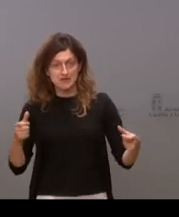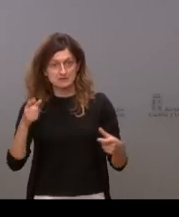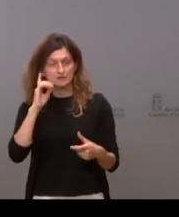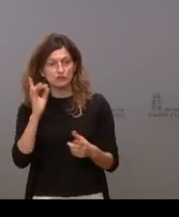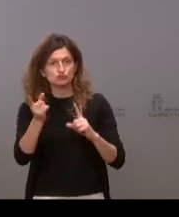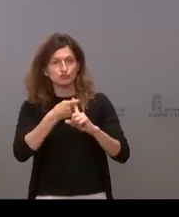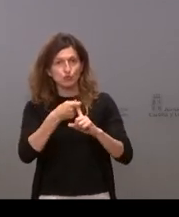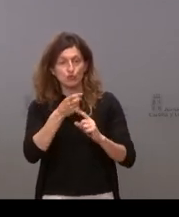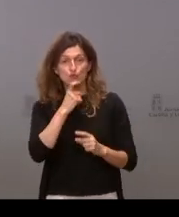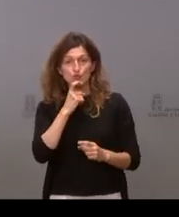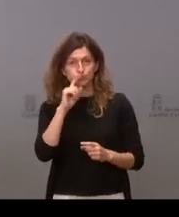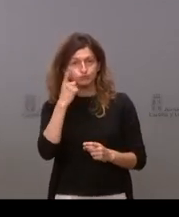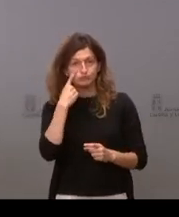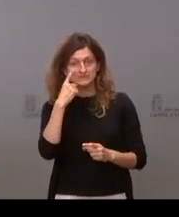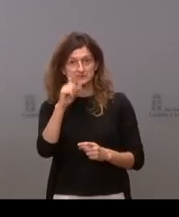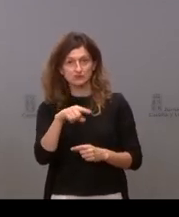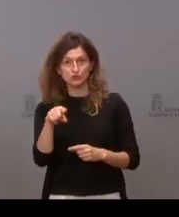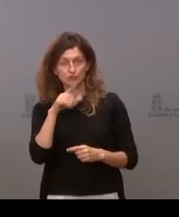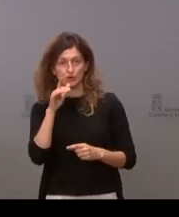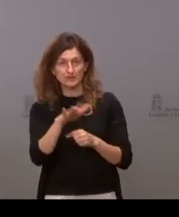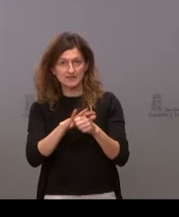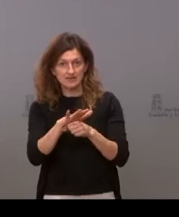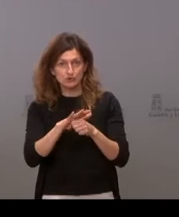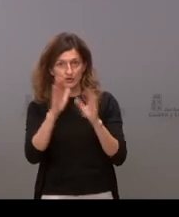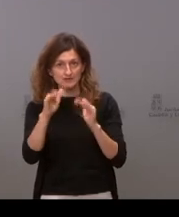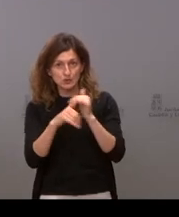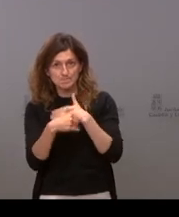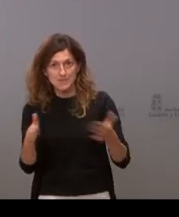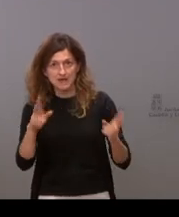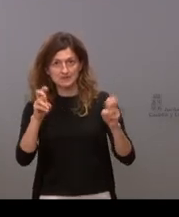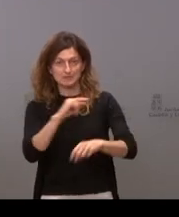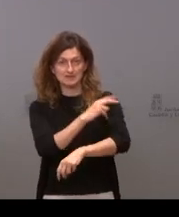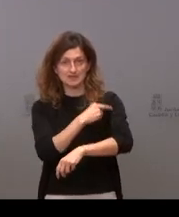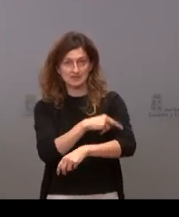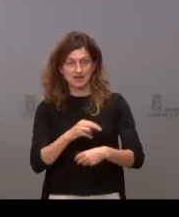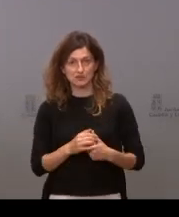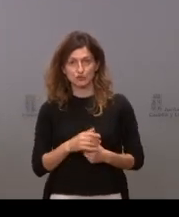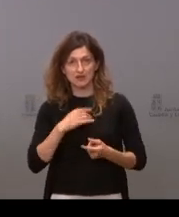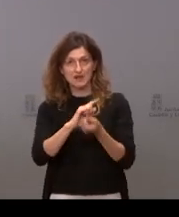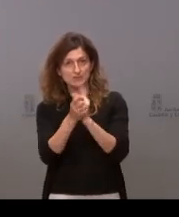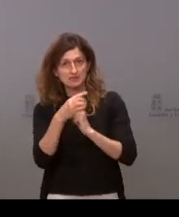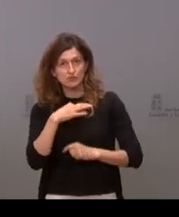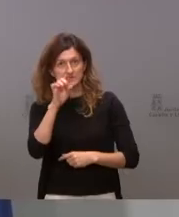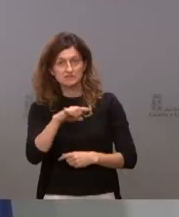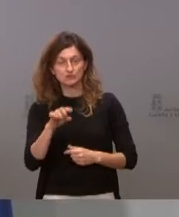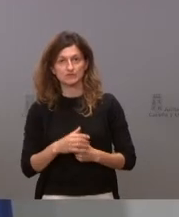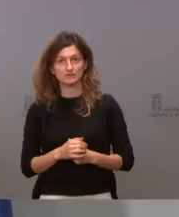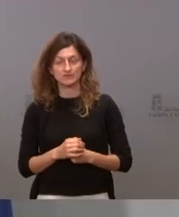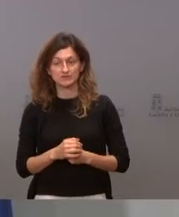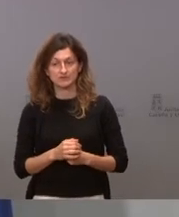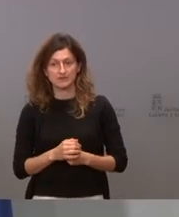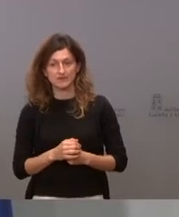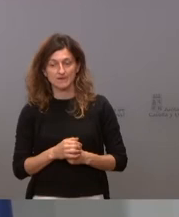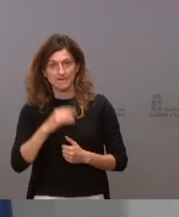una solución porque podría quedar digamos este territorio mal atendido a nivel sanitario ¿hay voluntad de cambiar esto? Realmente que tenemos